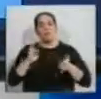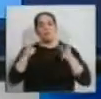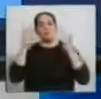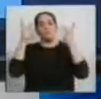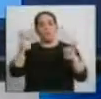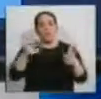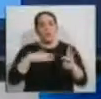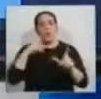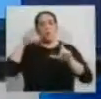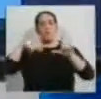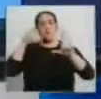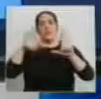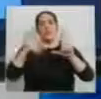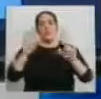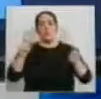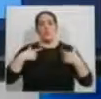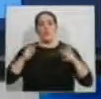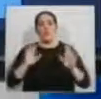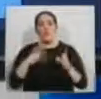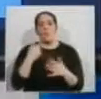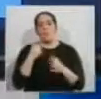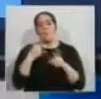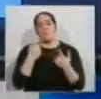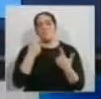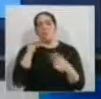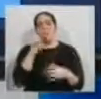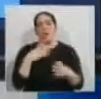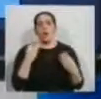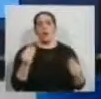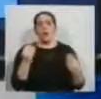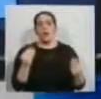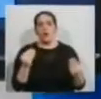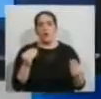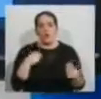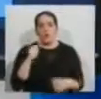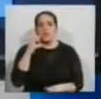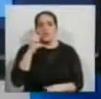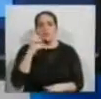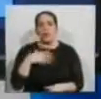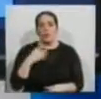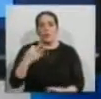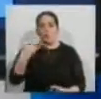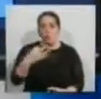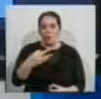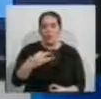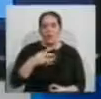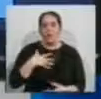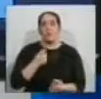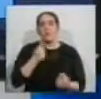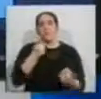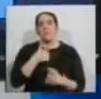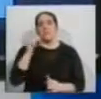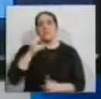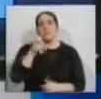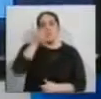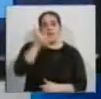propio Hyperlapse para probarlo. Y bueno, no es muy logrado, necesita mucha luz, pero viene a competir con